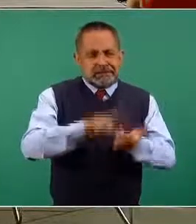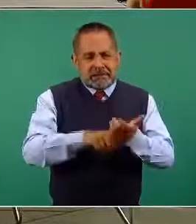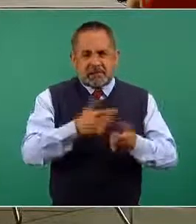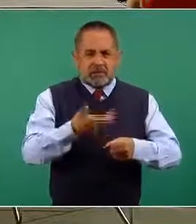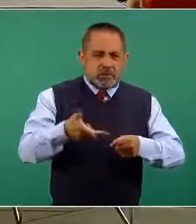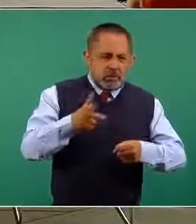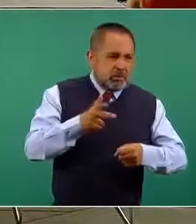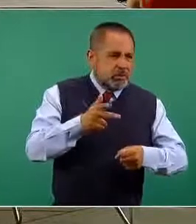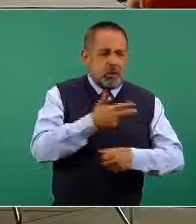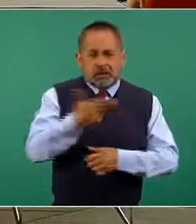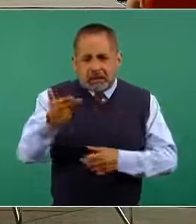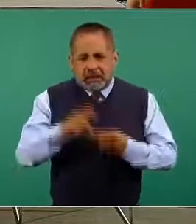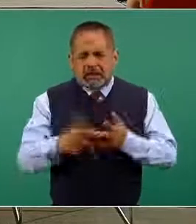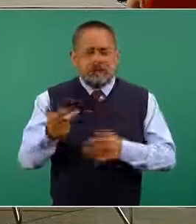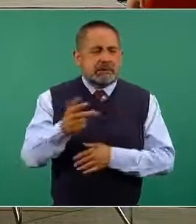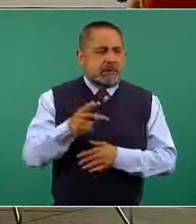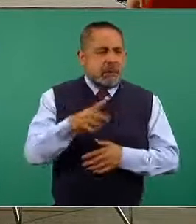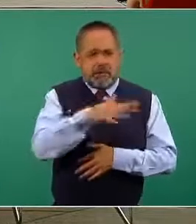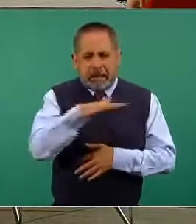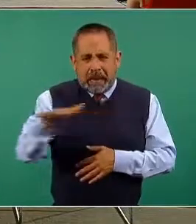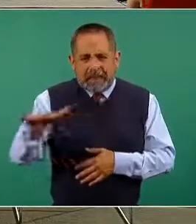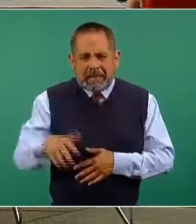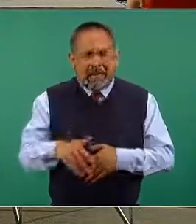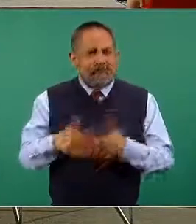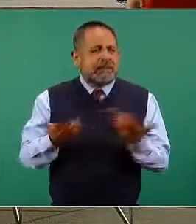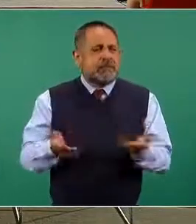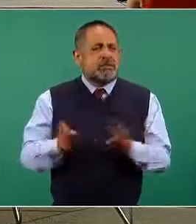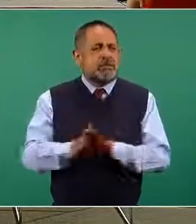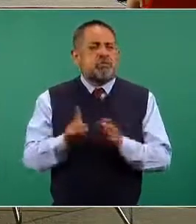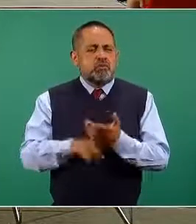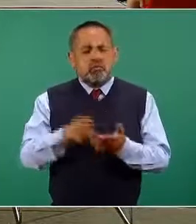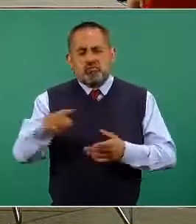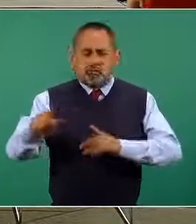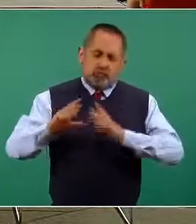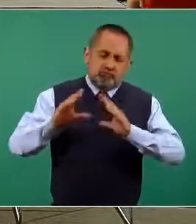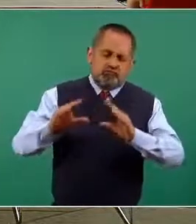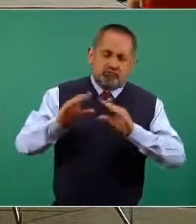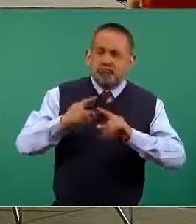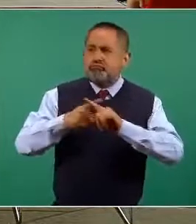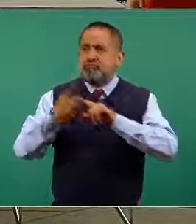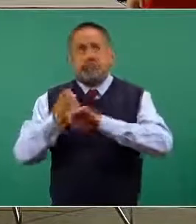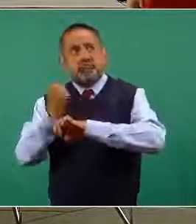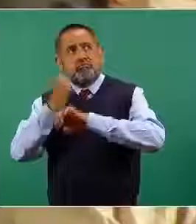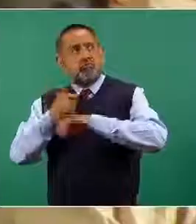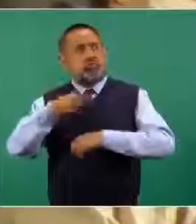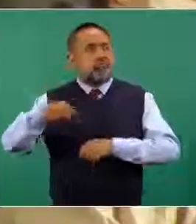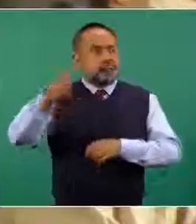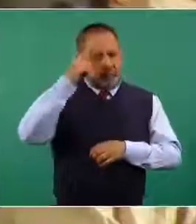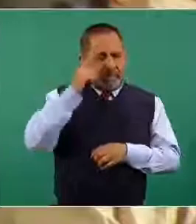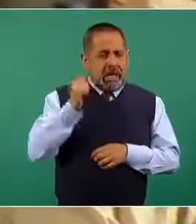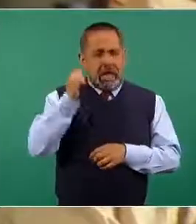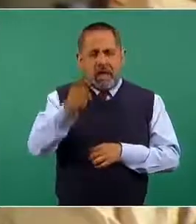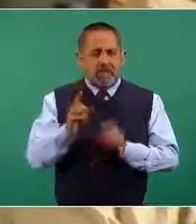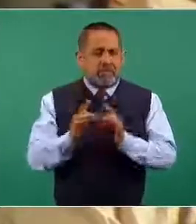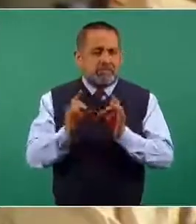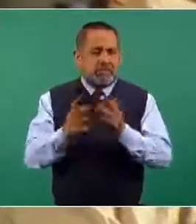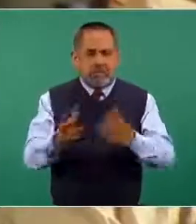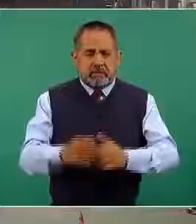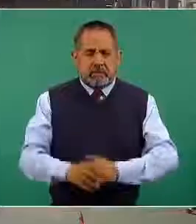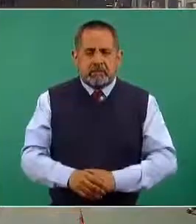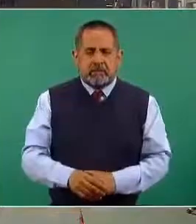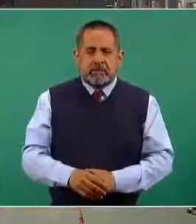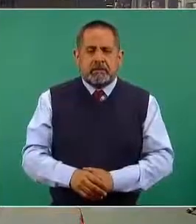playas, de todos estos lugares. ¿Cómo están capacitados precisamente a los estados para el manejo de precisamente estos residuos?